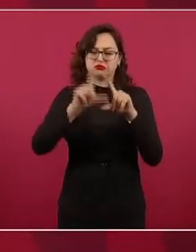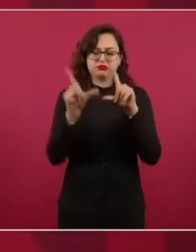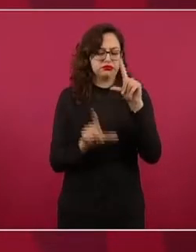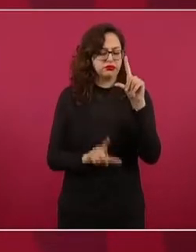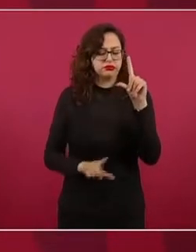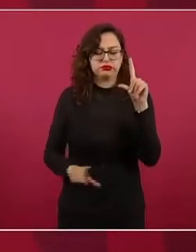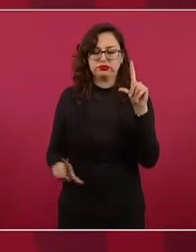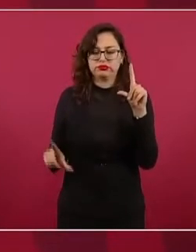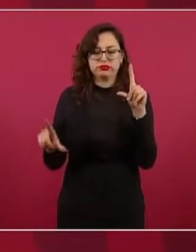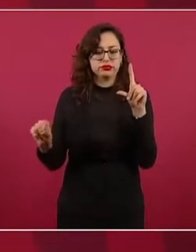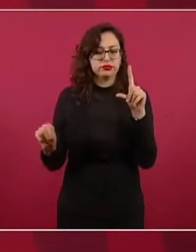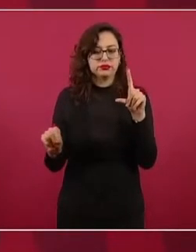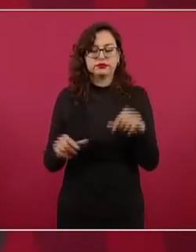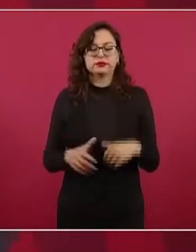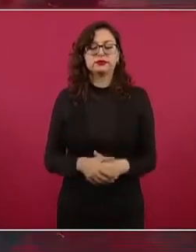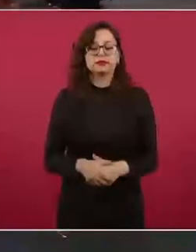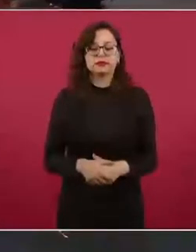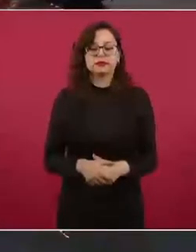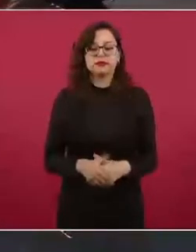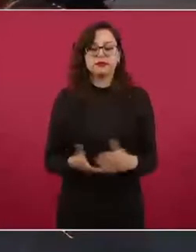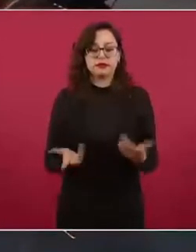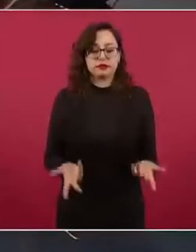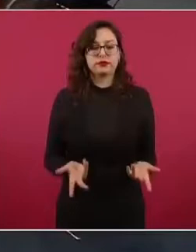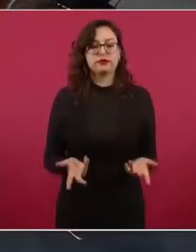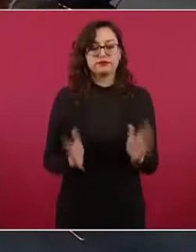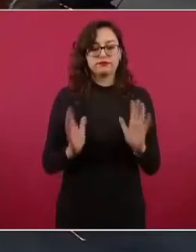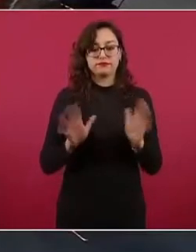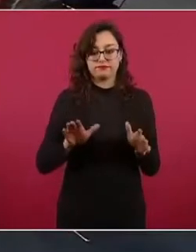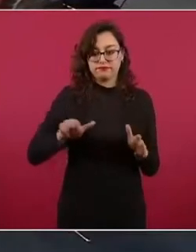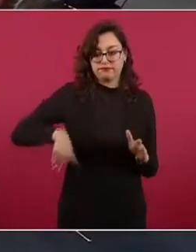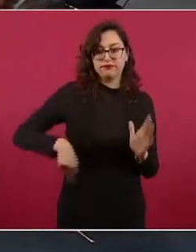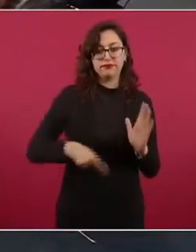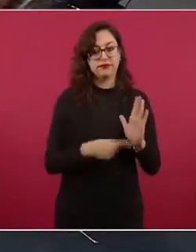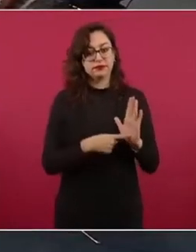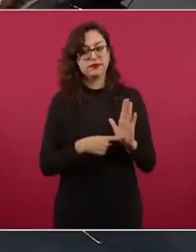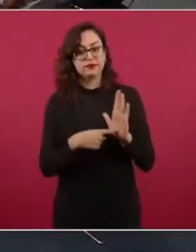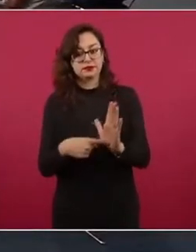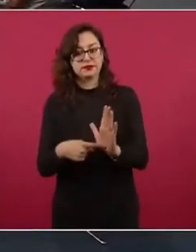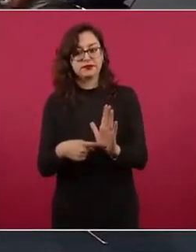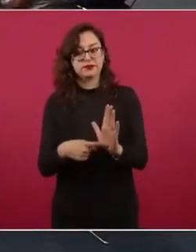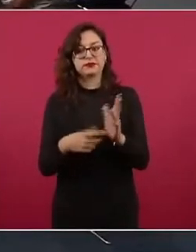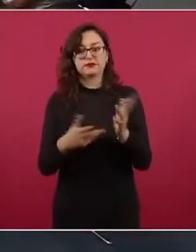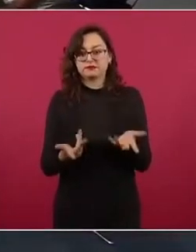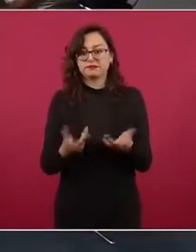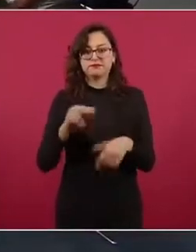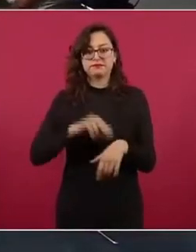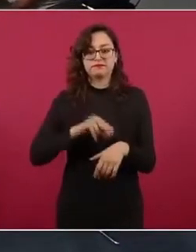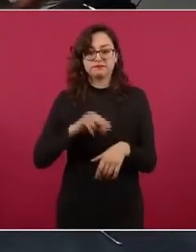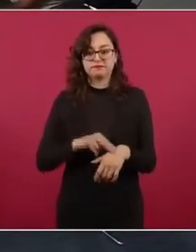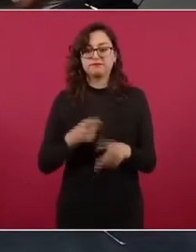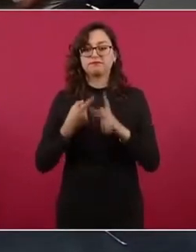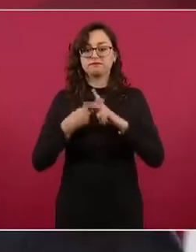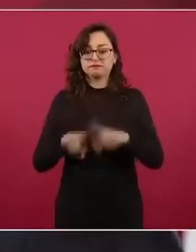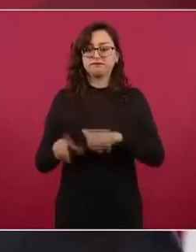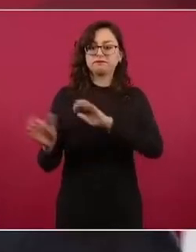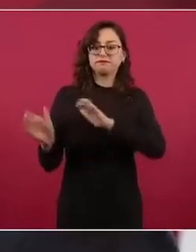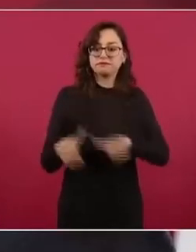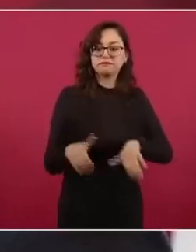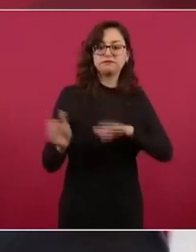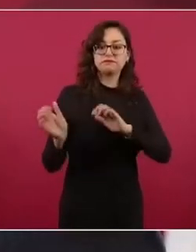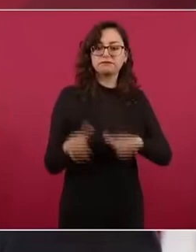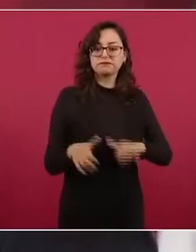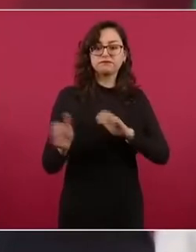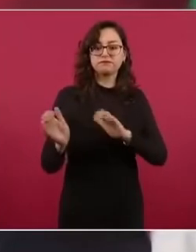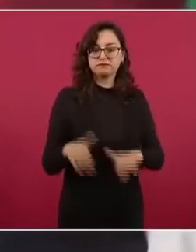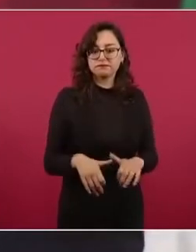Bueno, aquí se mostró que ya estamos en la contratación de los médicos, se están